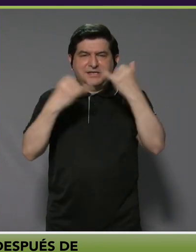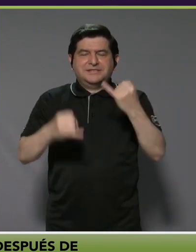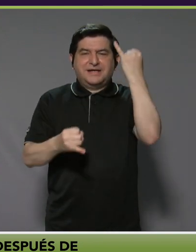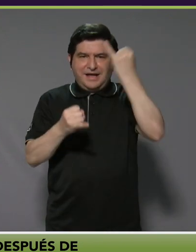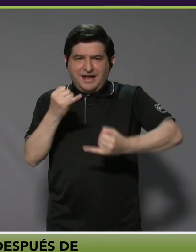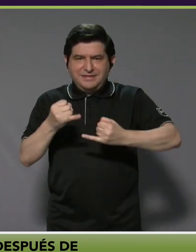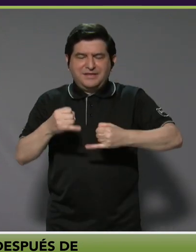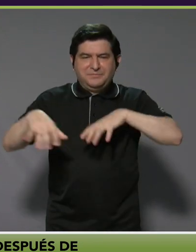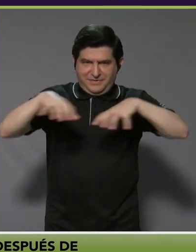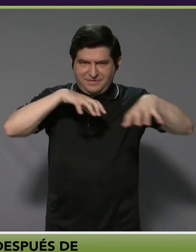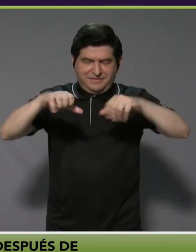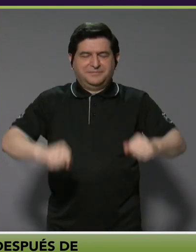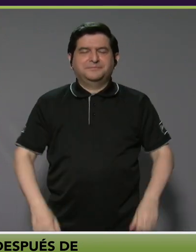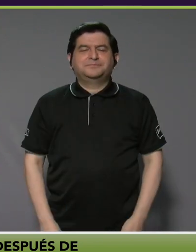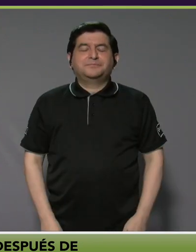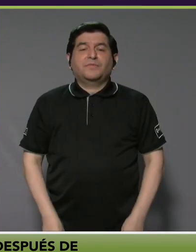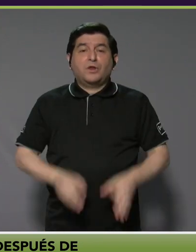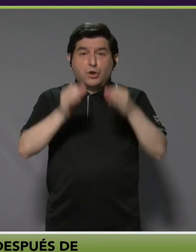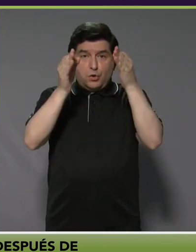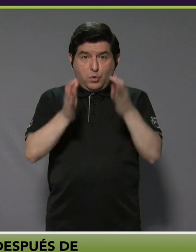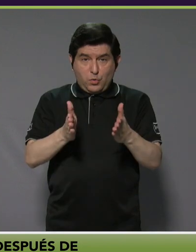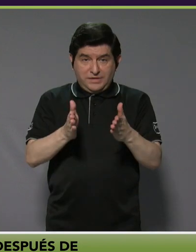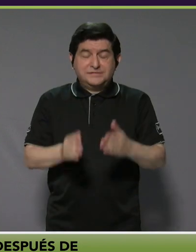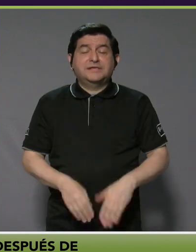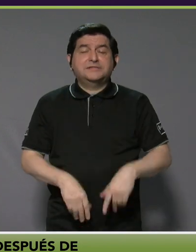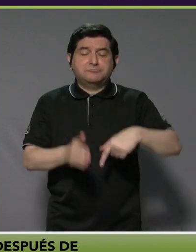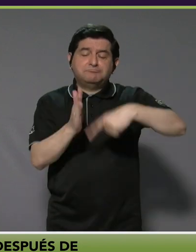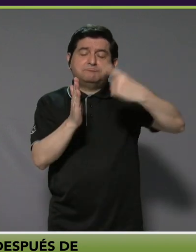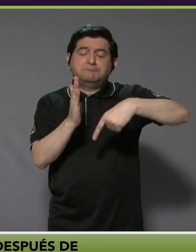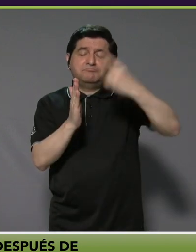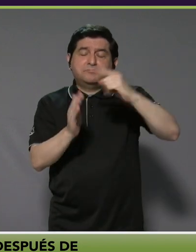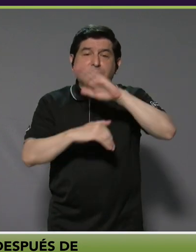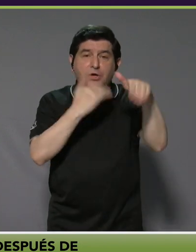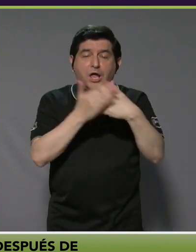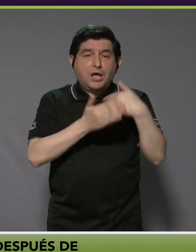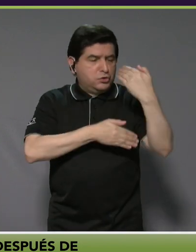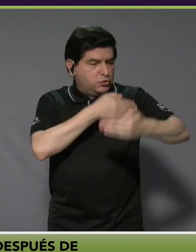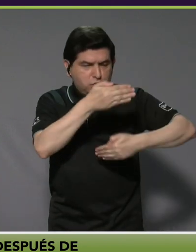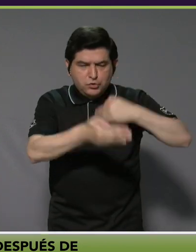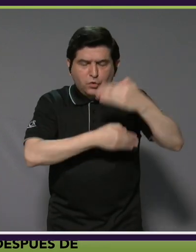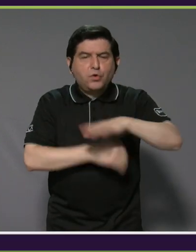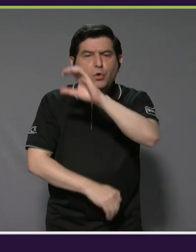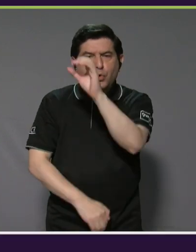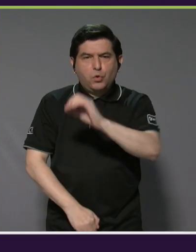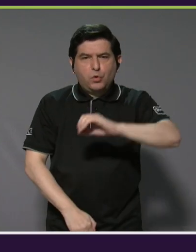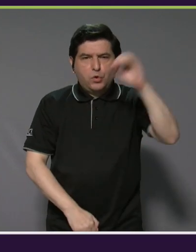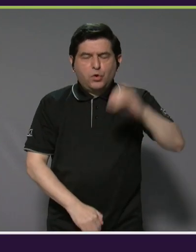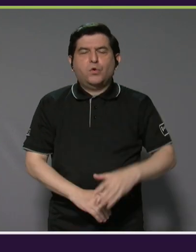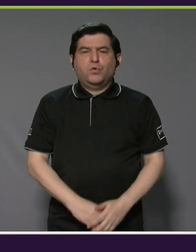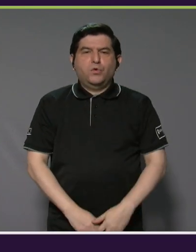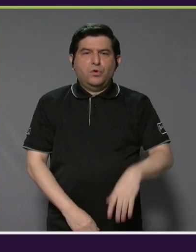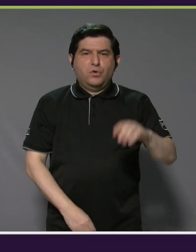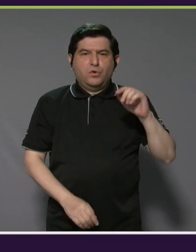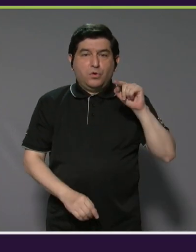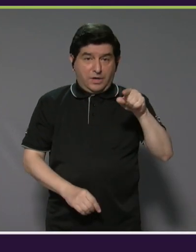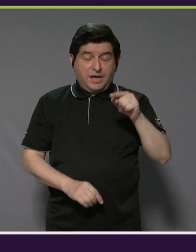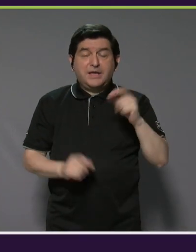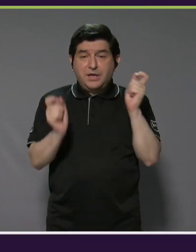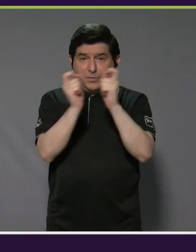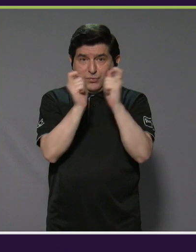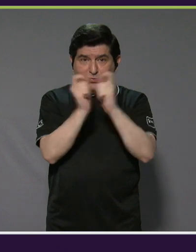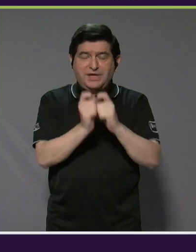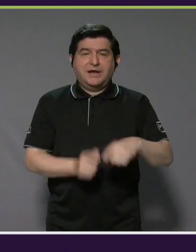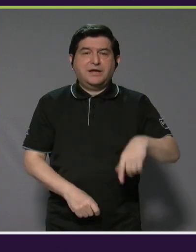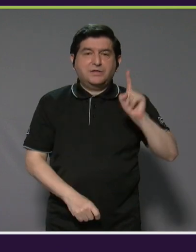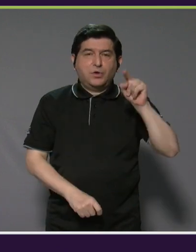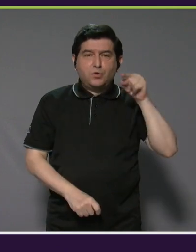completan su maniobra. Los jueces los van a calificar durante todo el recorrido de su bola en una escala de puntaje que